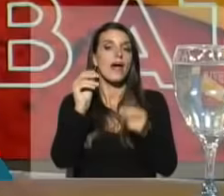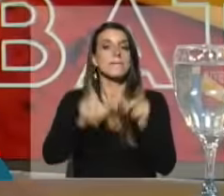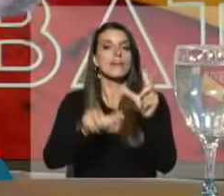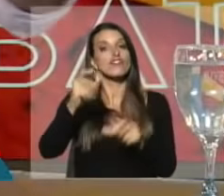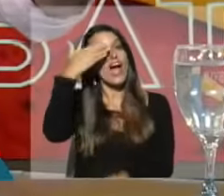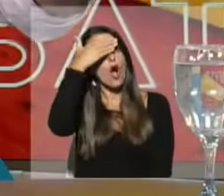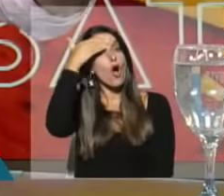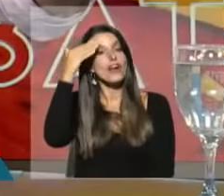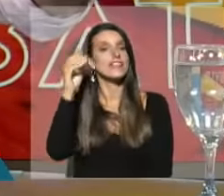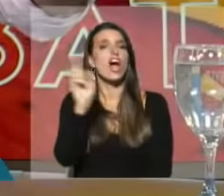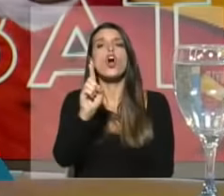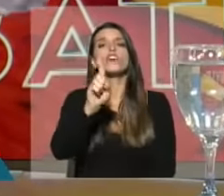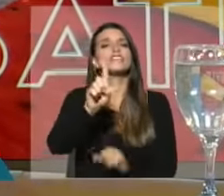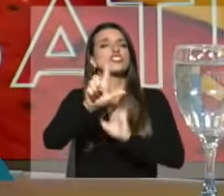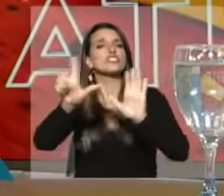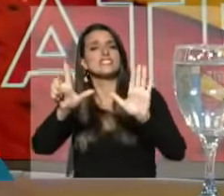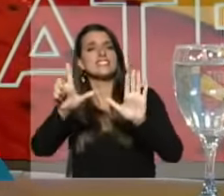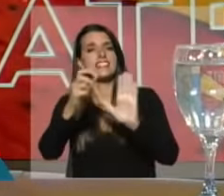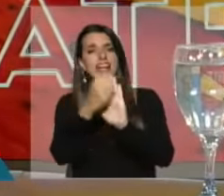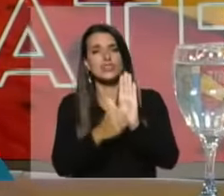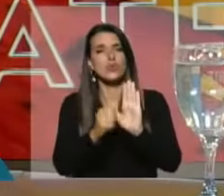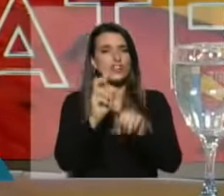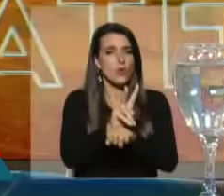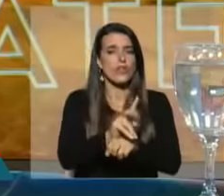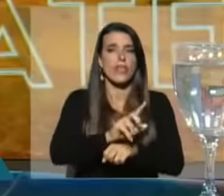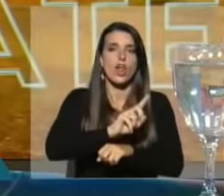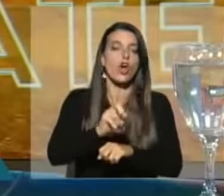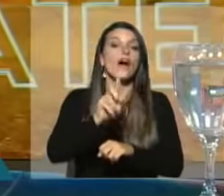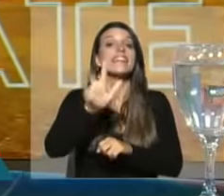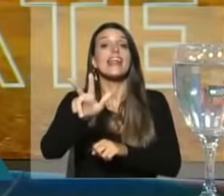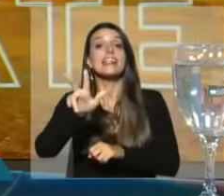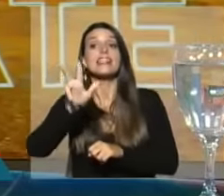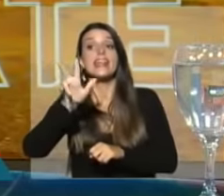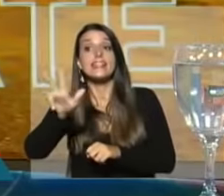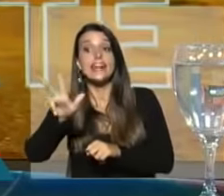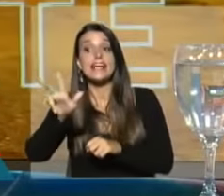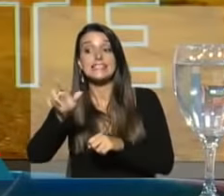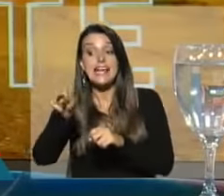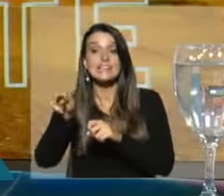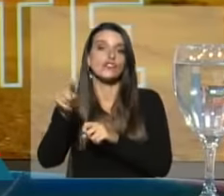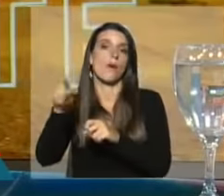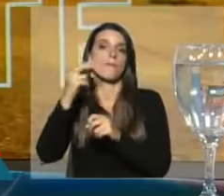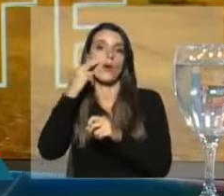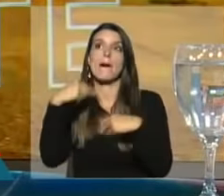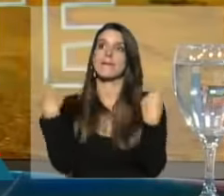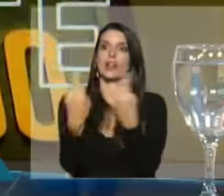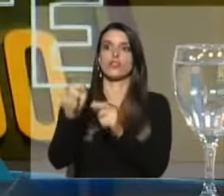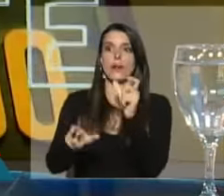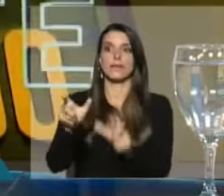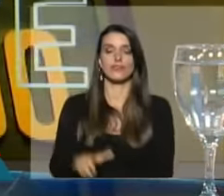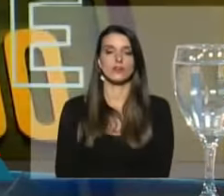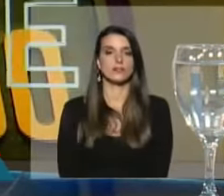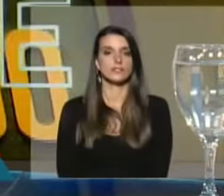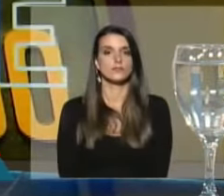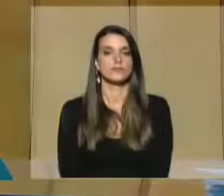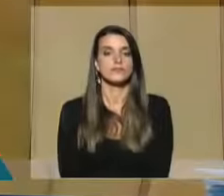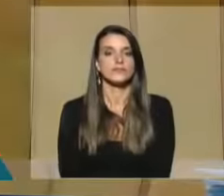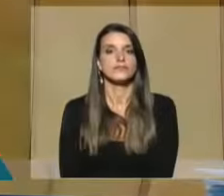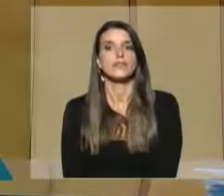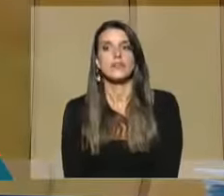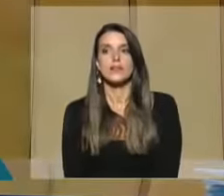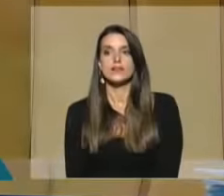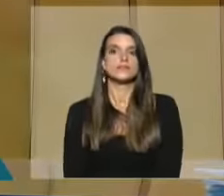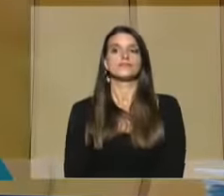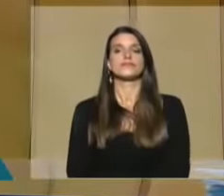la gente honesta. No los 117 artículos de seguridad, los 33 que nos afectan a todos nosotros. Estamos